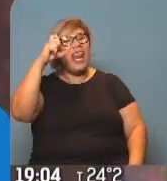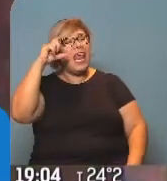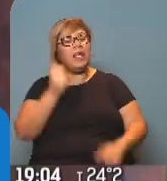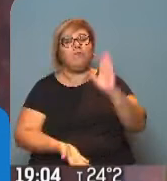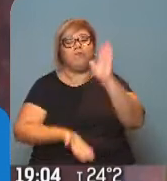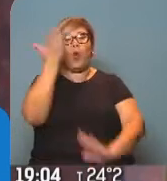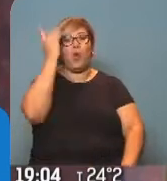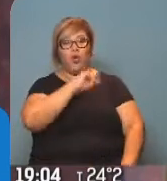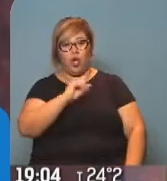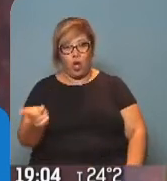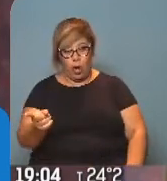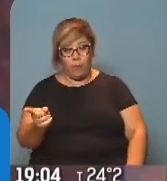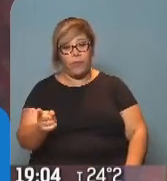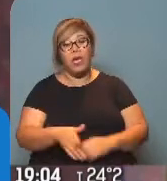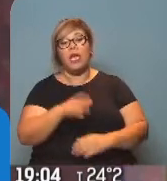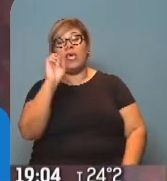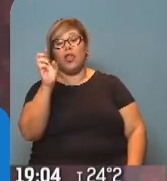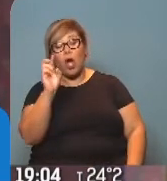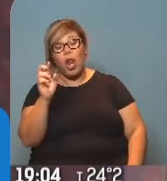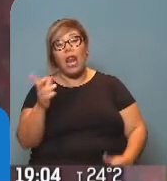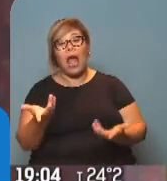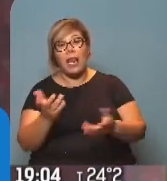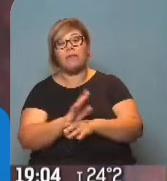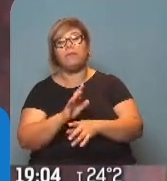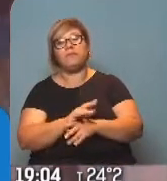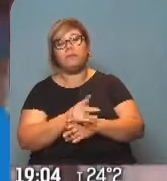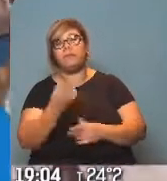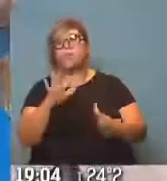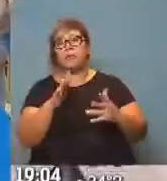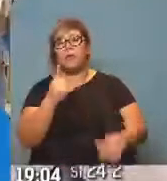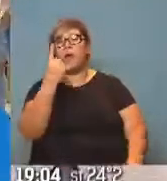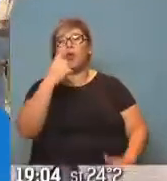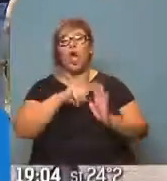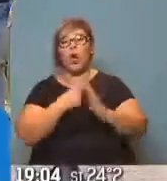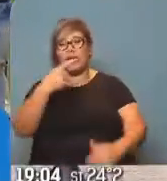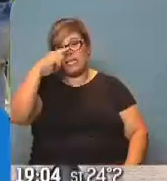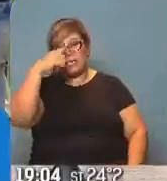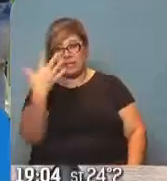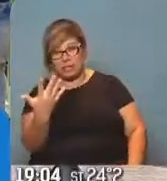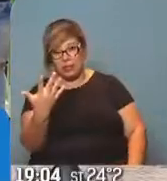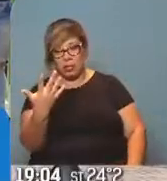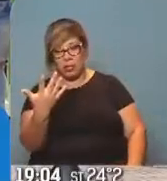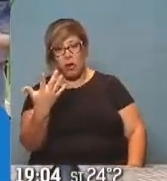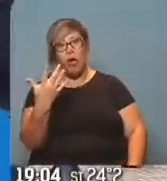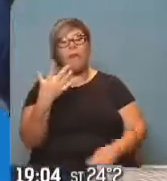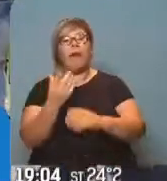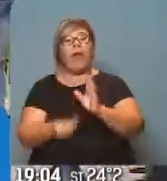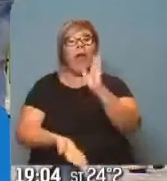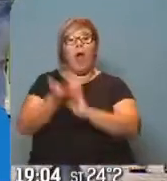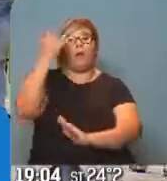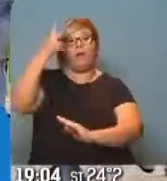caso del 4,29%, sumó un peso con 75 y cerró en 42